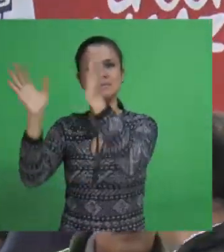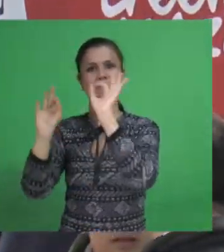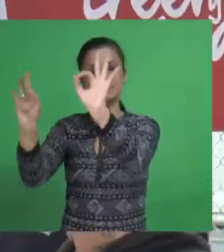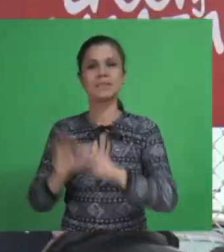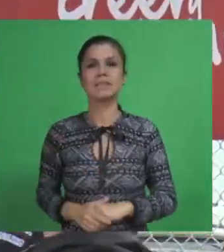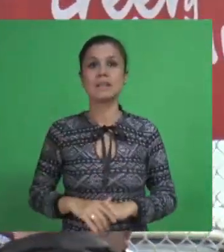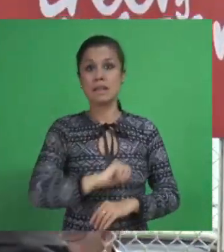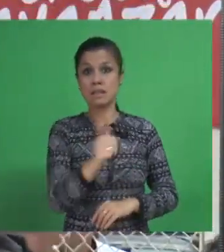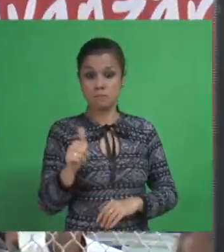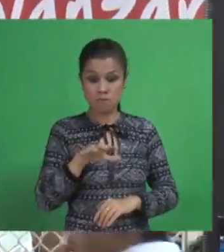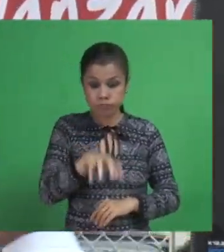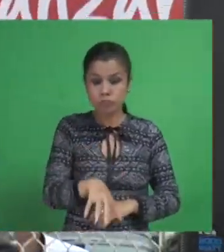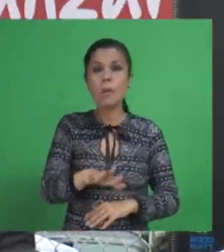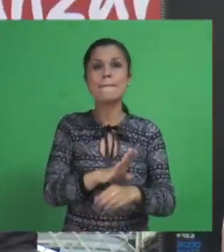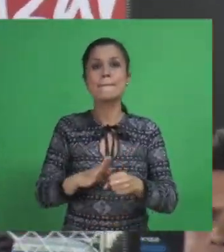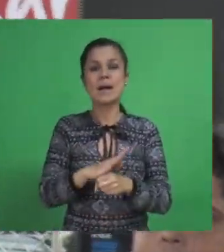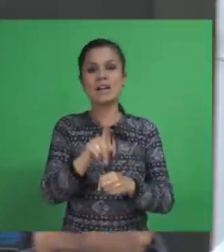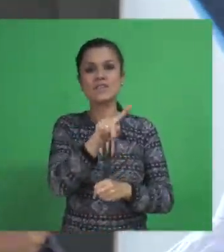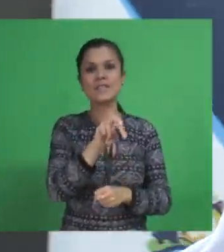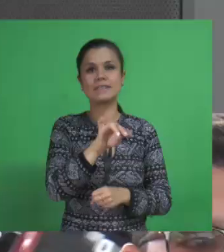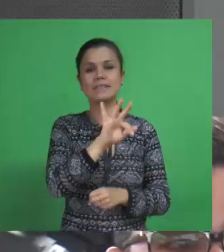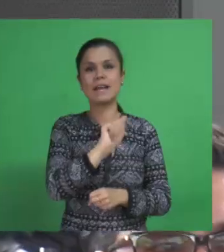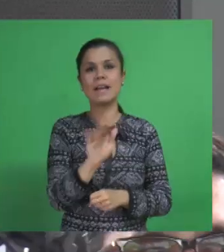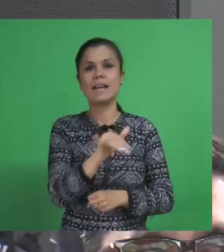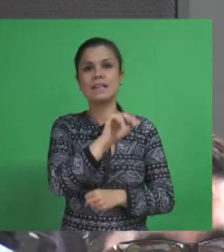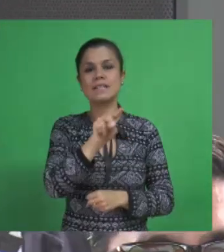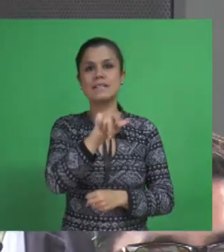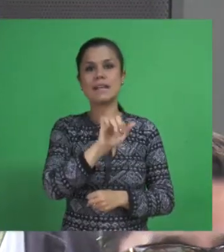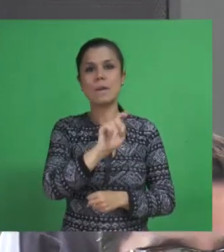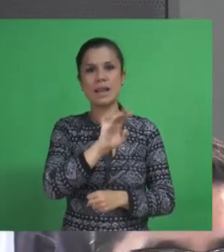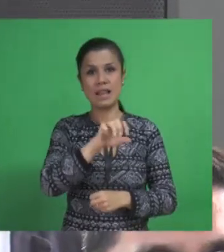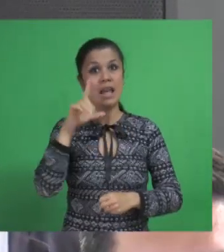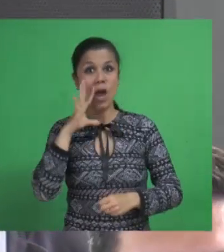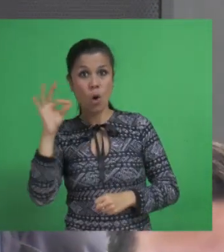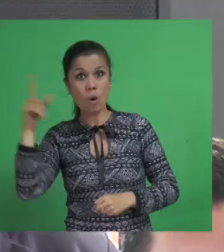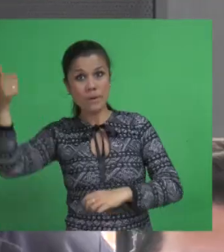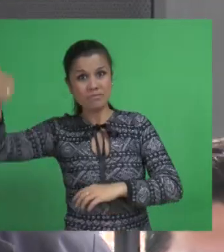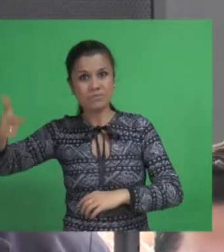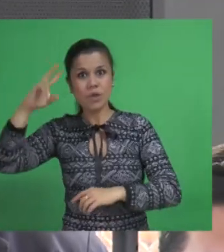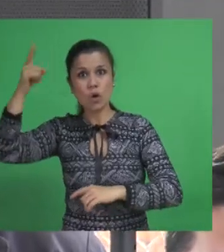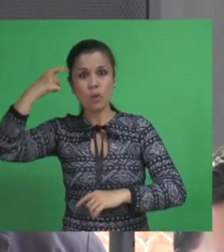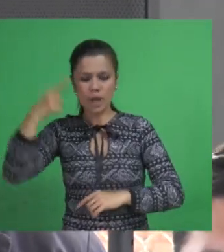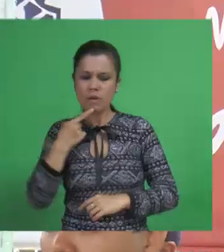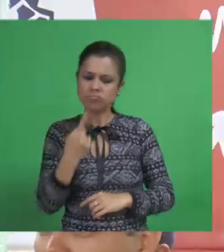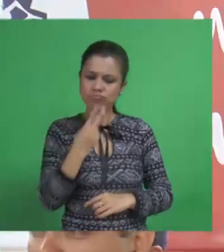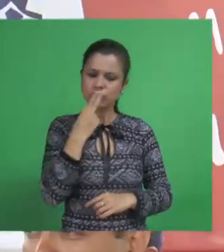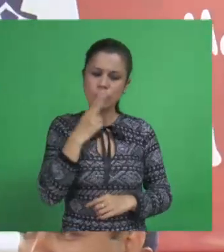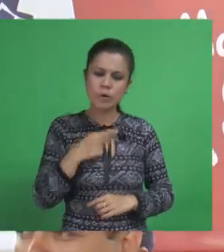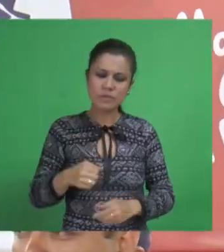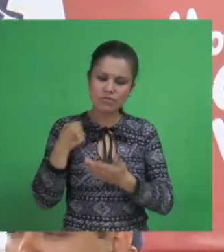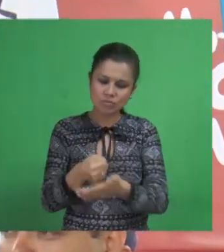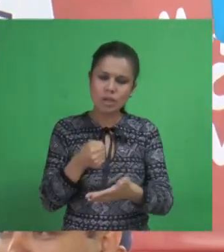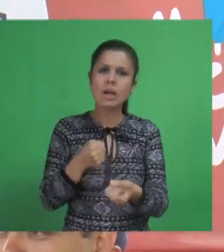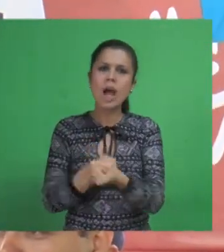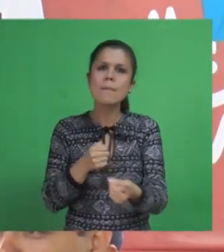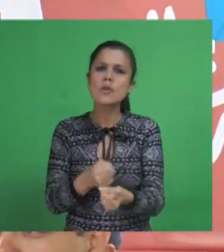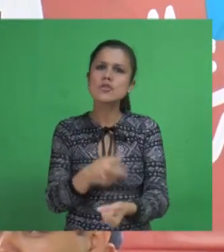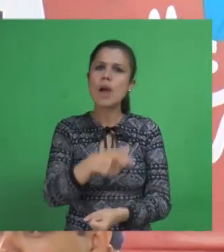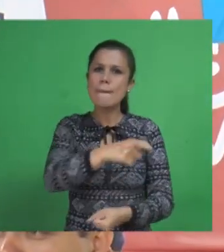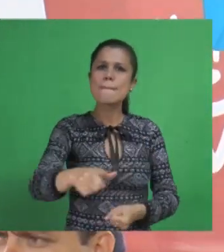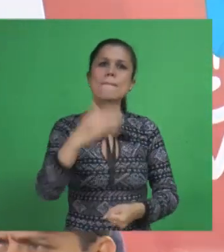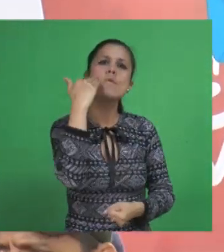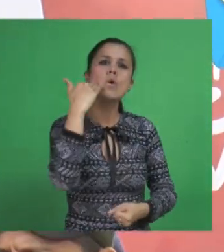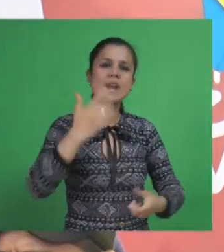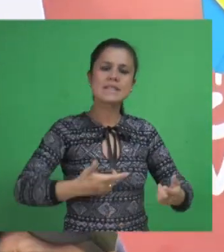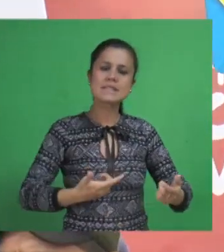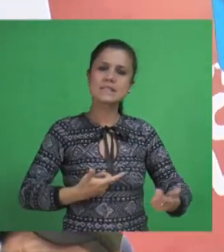Isabel, el gobernador de Cundinamarca se comprometió con las mujeres luchadoras y emprendedoras, así como con el Consejo Consultivo de Mujeres de Cibaté,